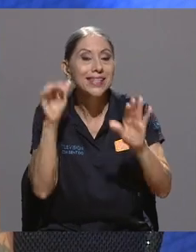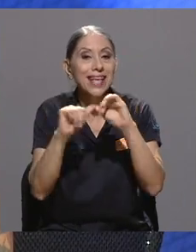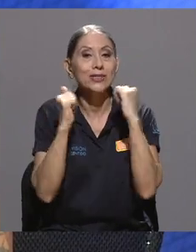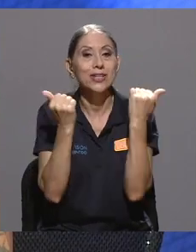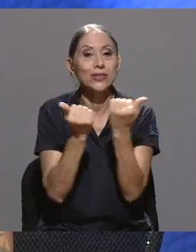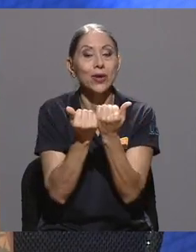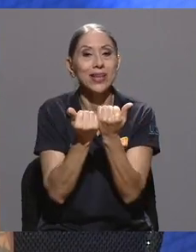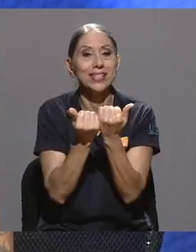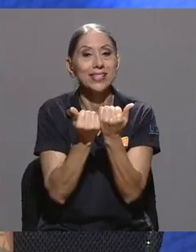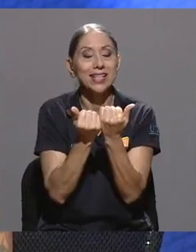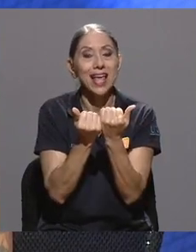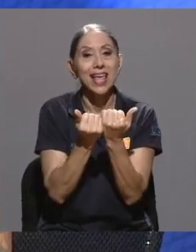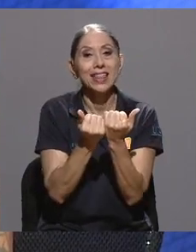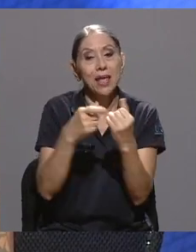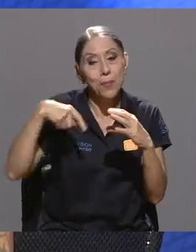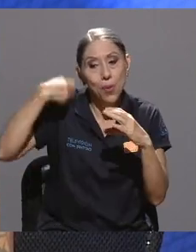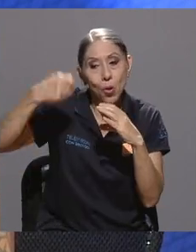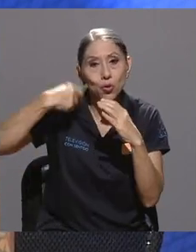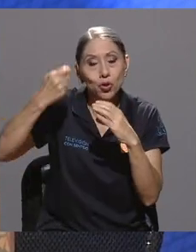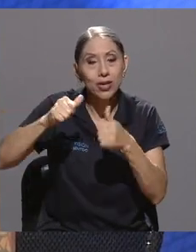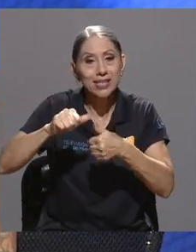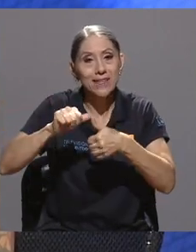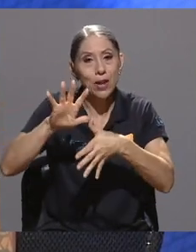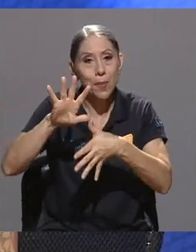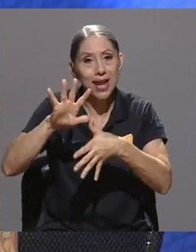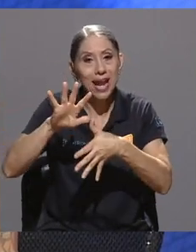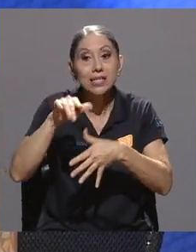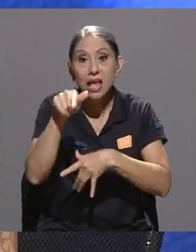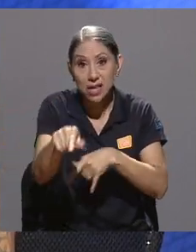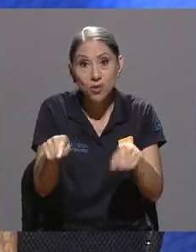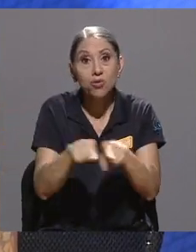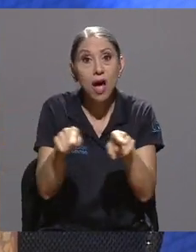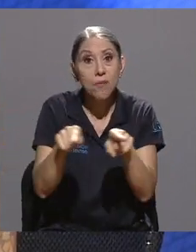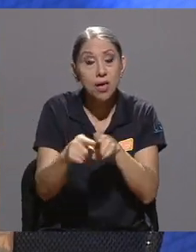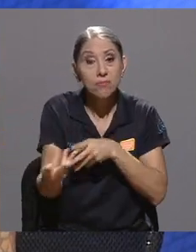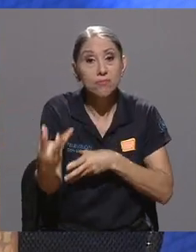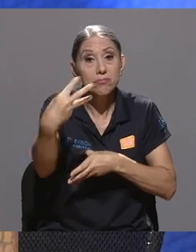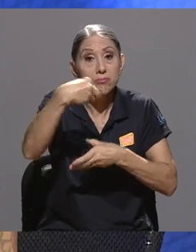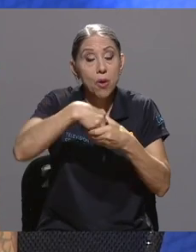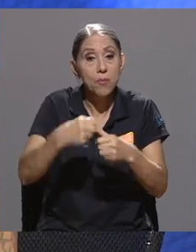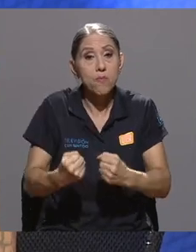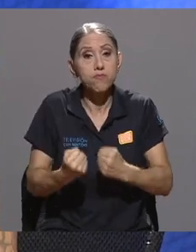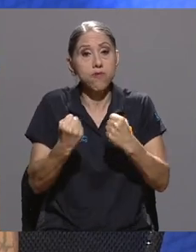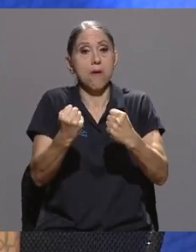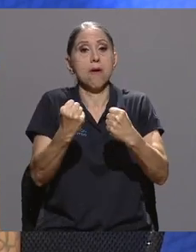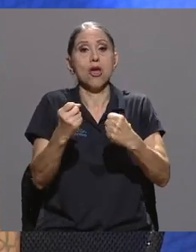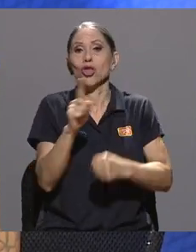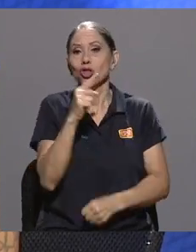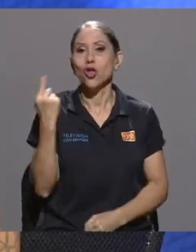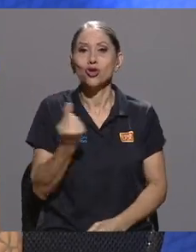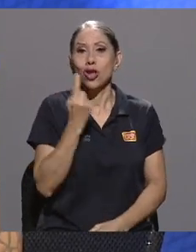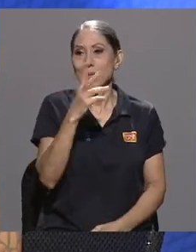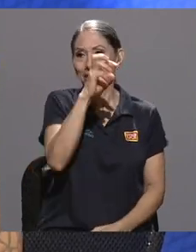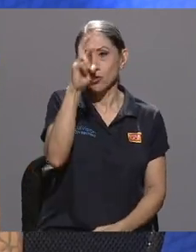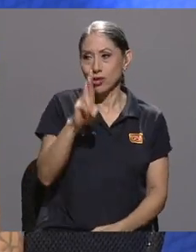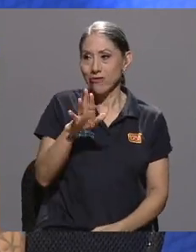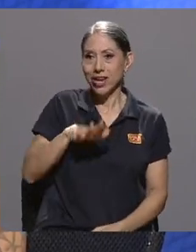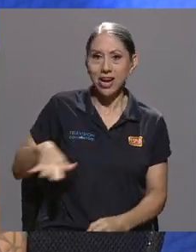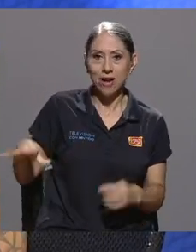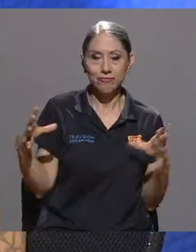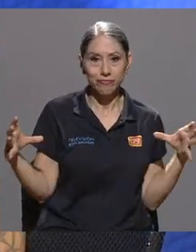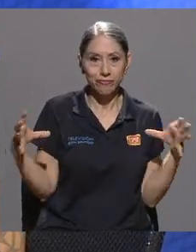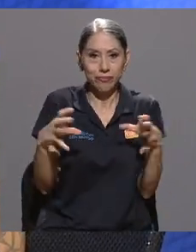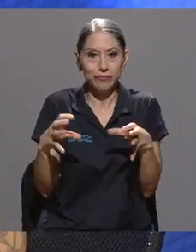de producciones iberoamericanas, entonces eso también nos da mucho más fuerza, ¿no?, porque estamos unidas no solo aquí a nivel nacional, sino que